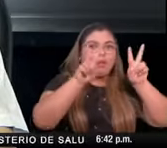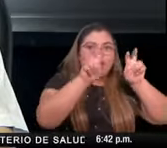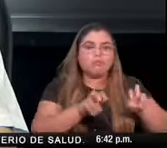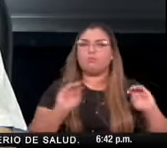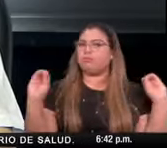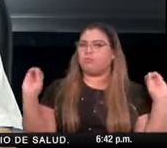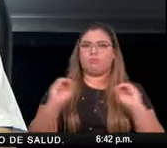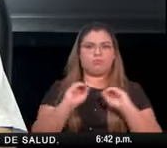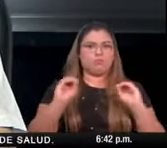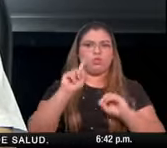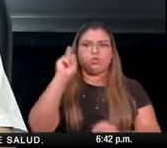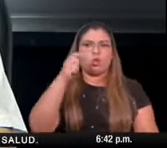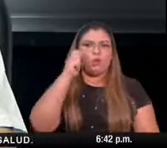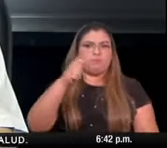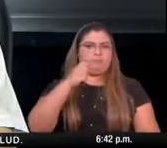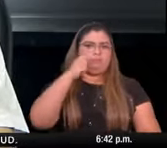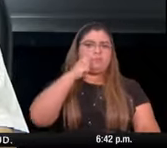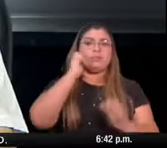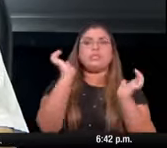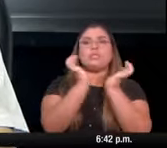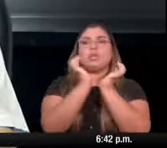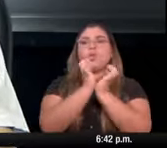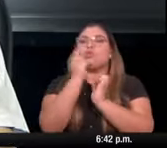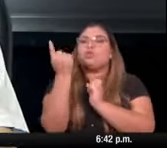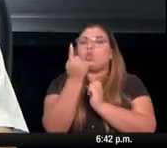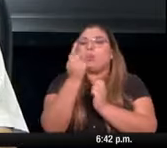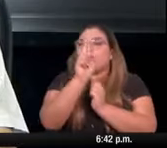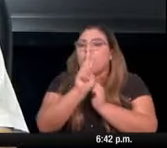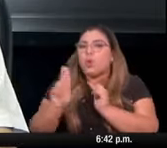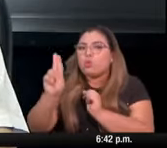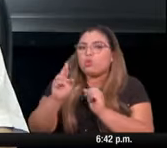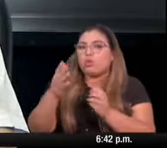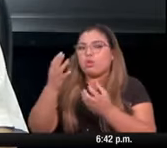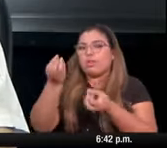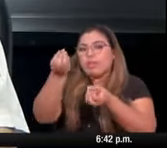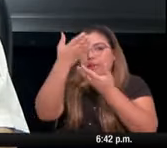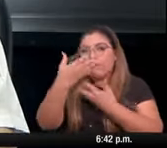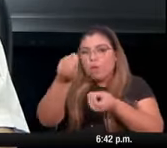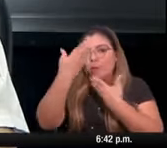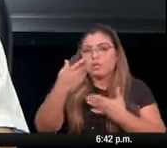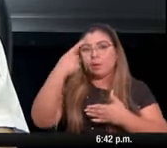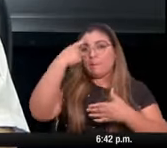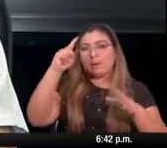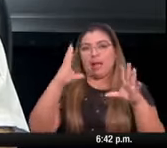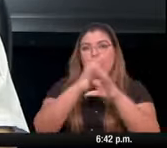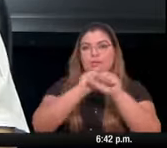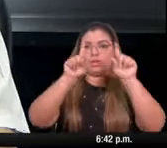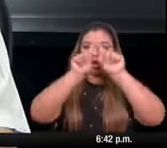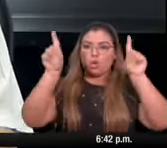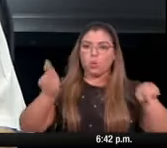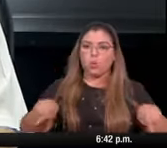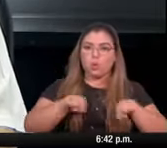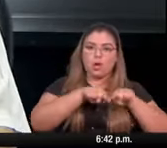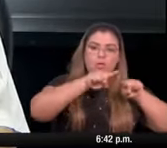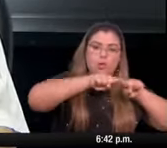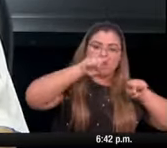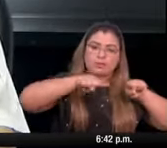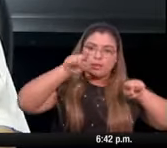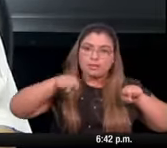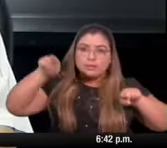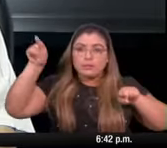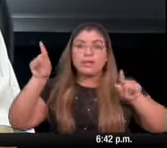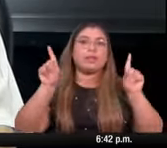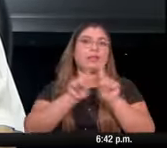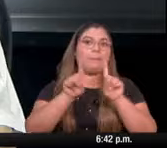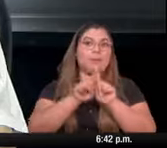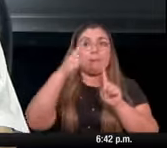recaba estrictamente para usos de manera informativa y para mejorar sobre todas las cosas la atención que